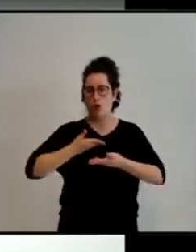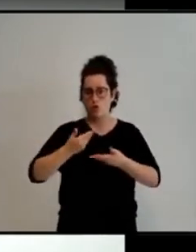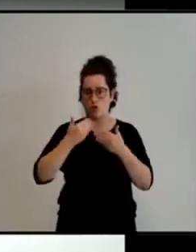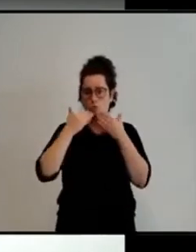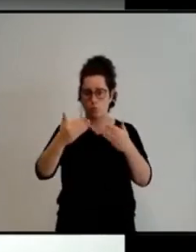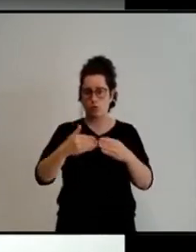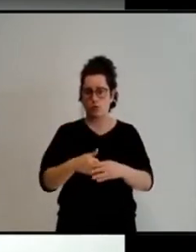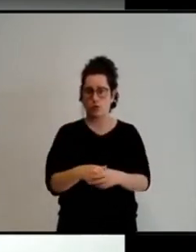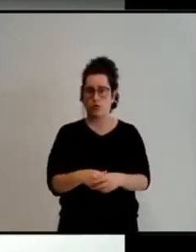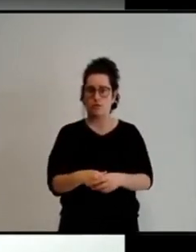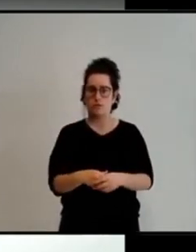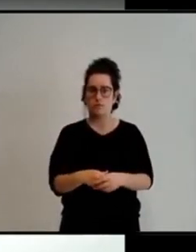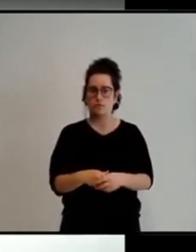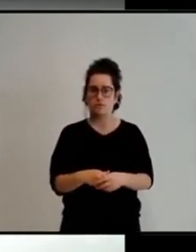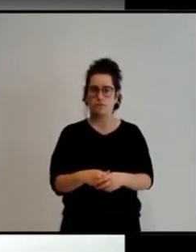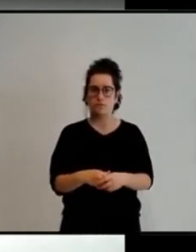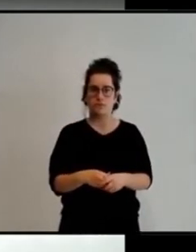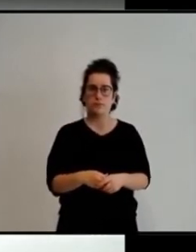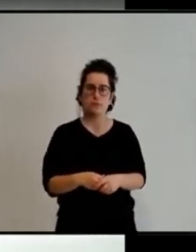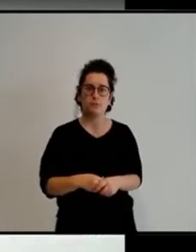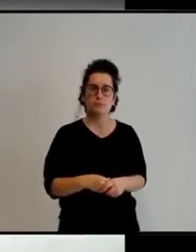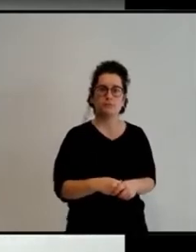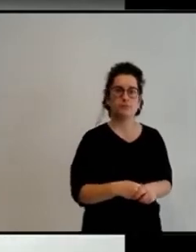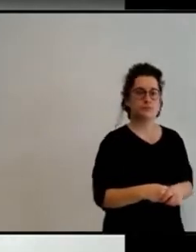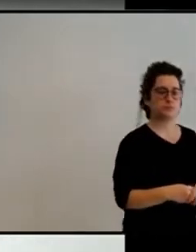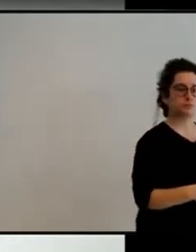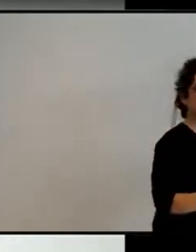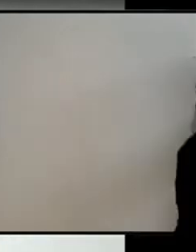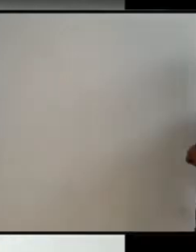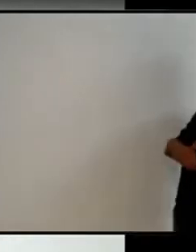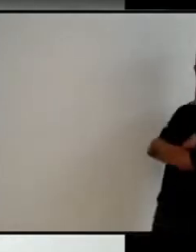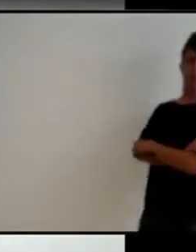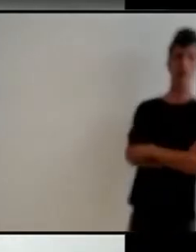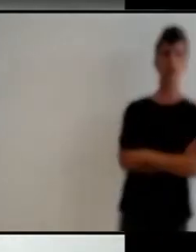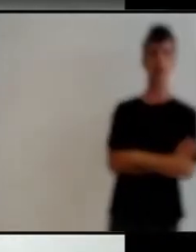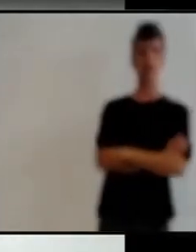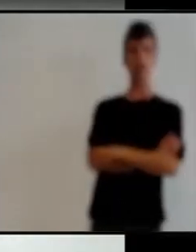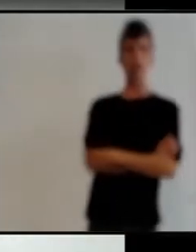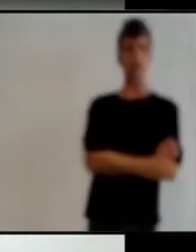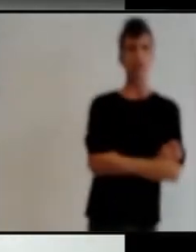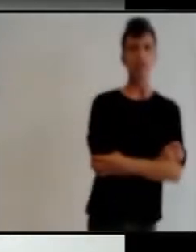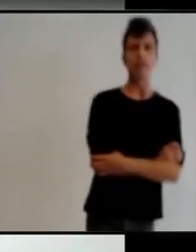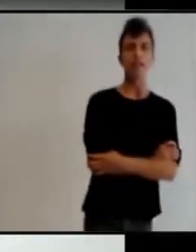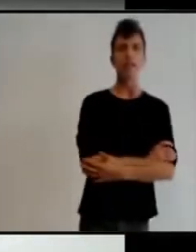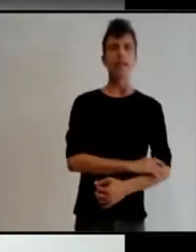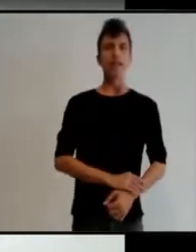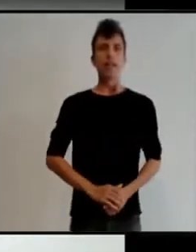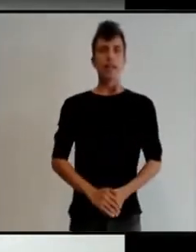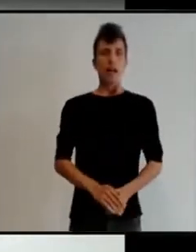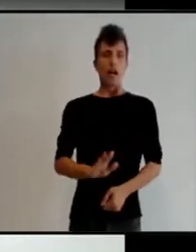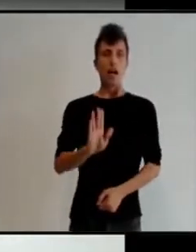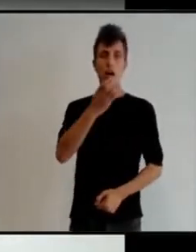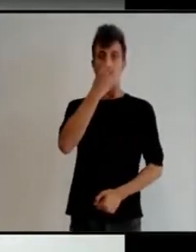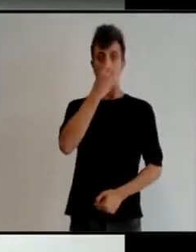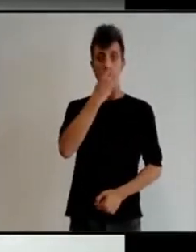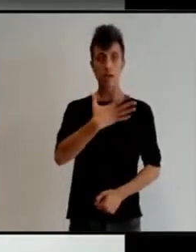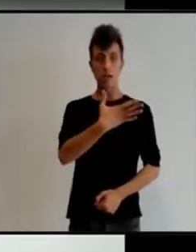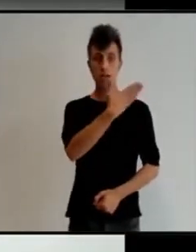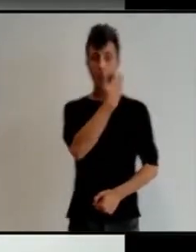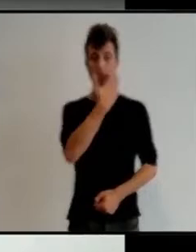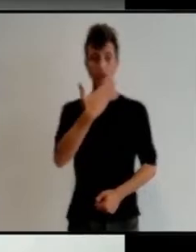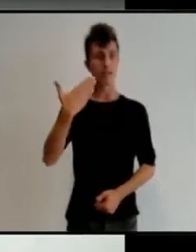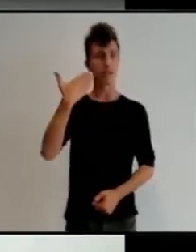Vale. Muy buenas tardes. Le agradezco muchísimo a la